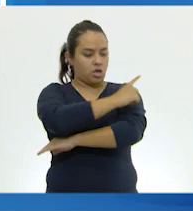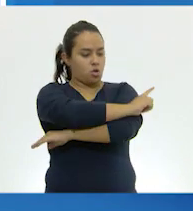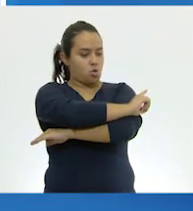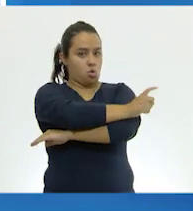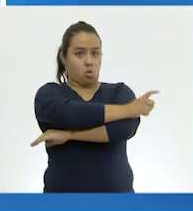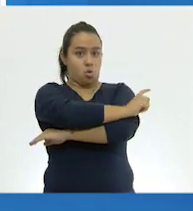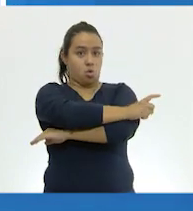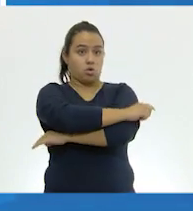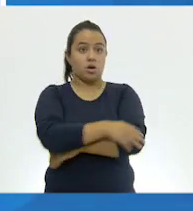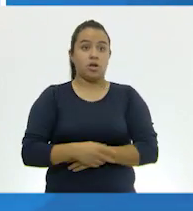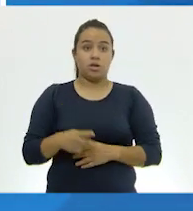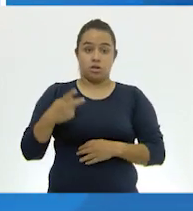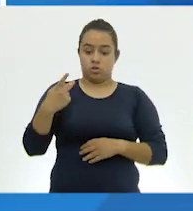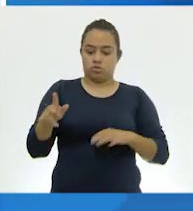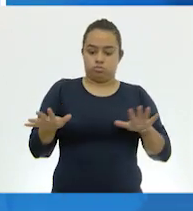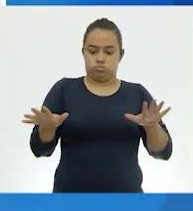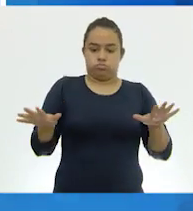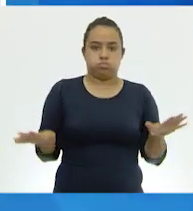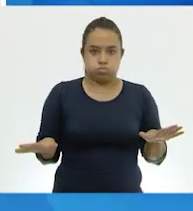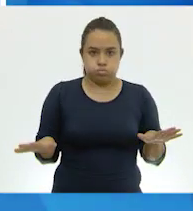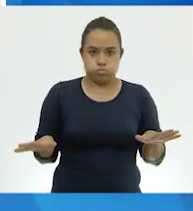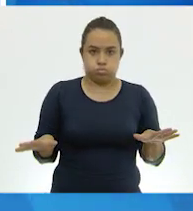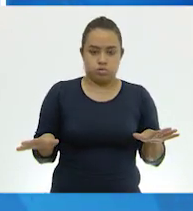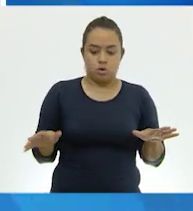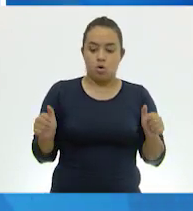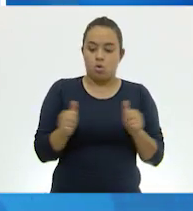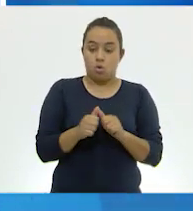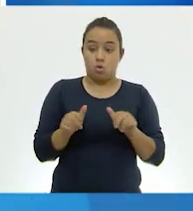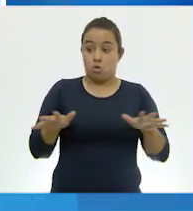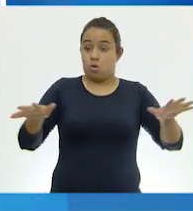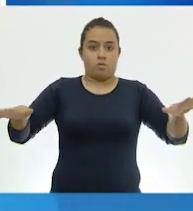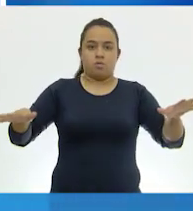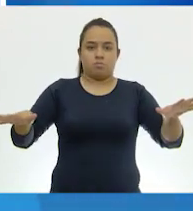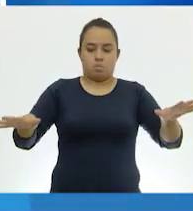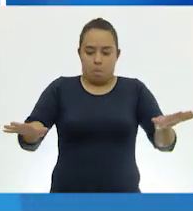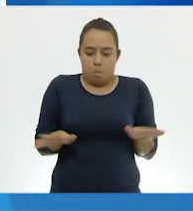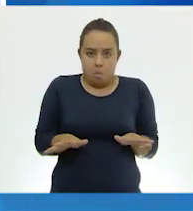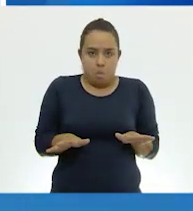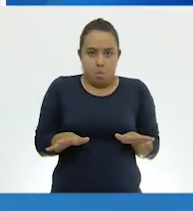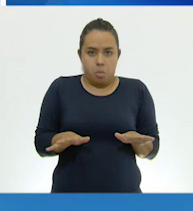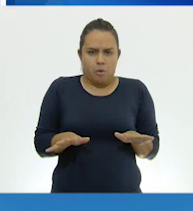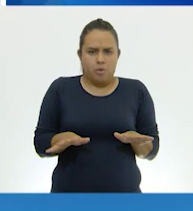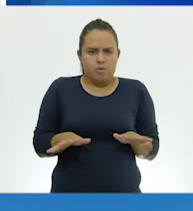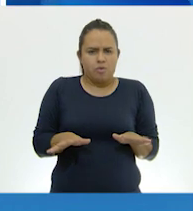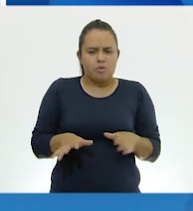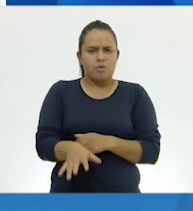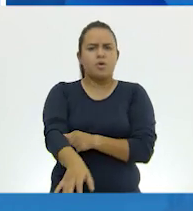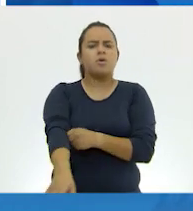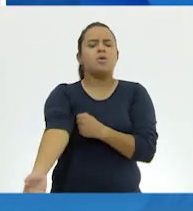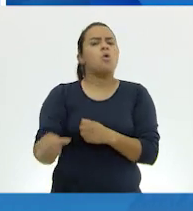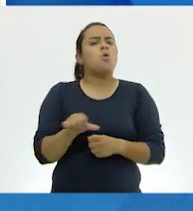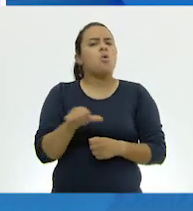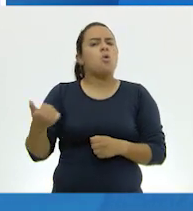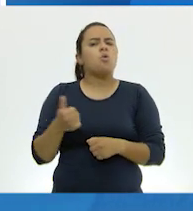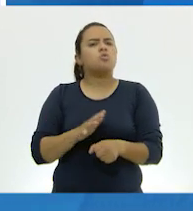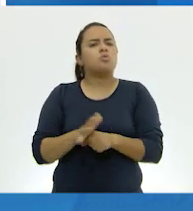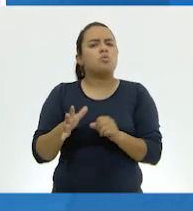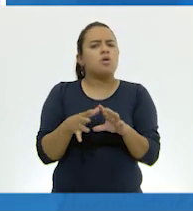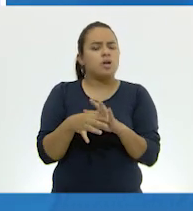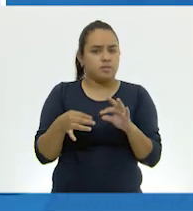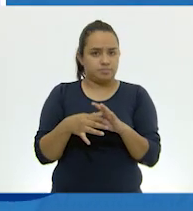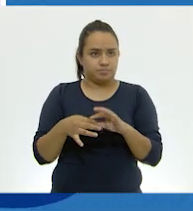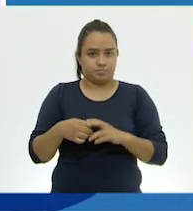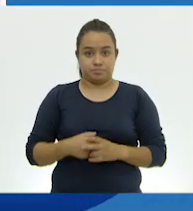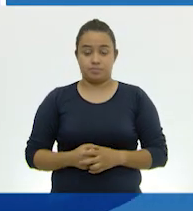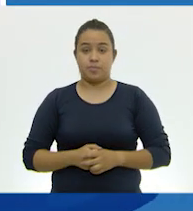Tienen patas anchas y cortas. Entonces, ¿qué más podríamos decir acerca de las salamandras y los tritones? Bueno,